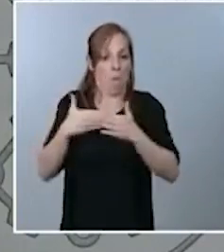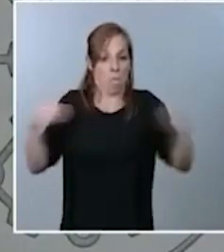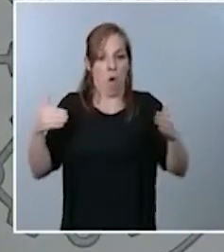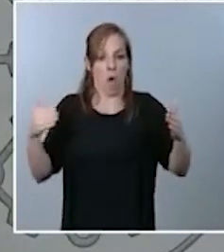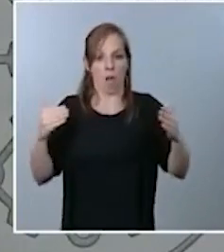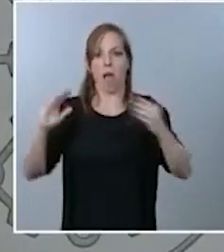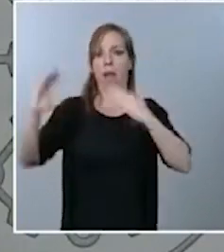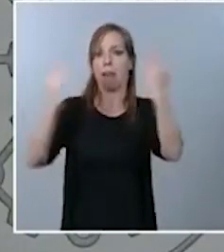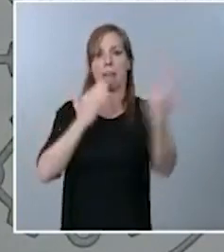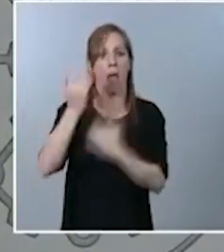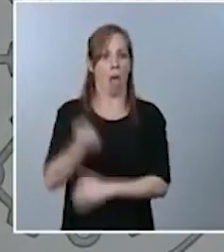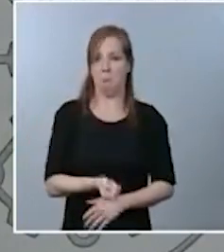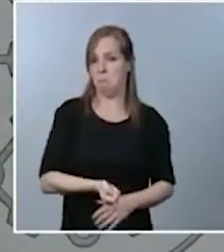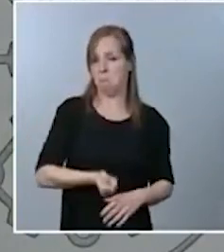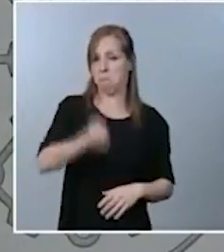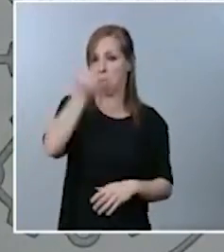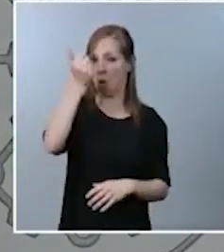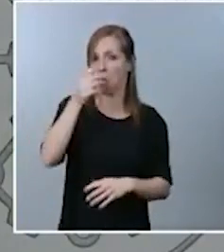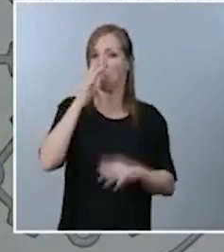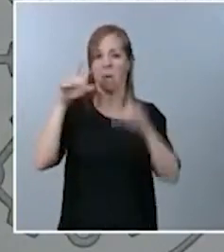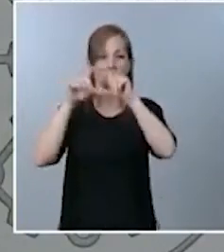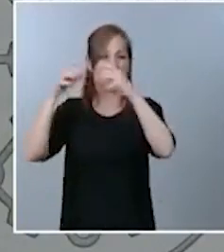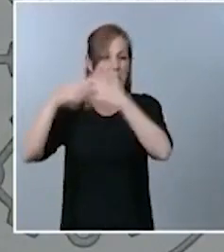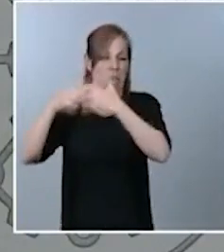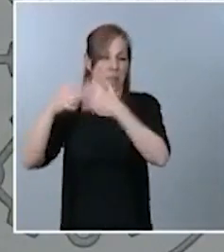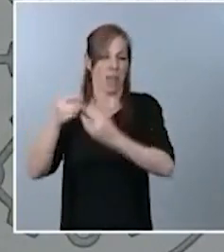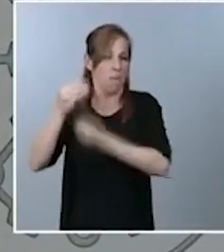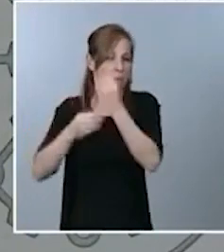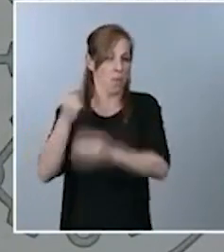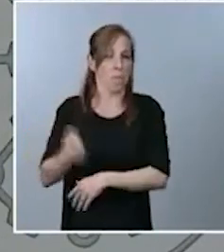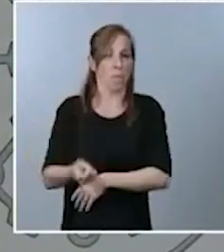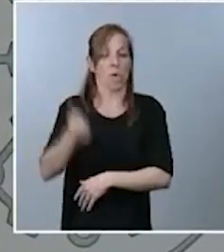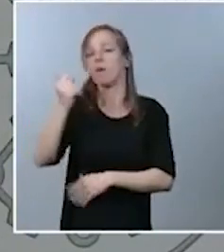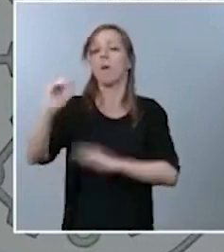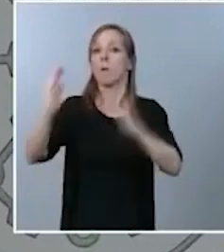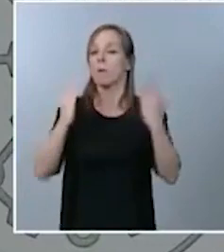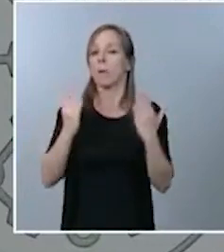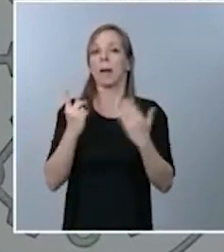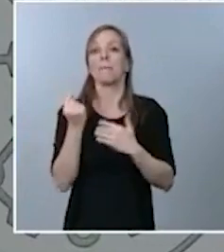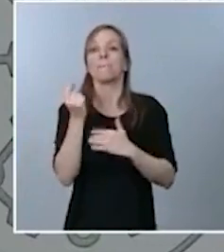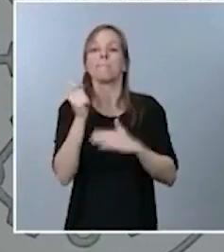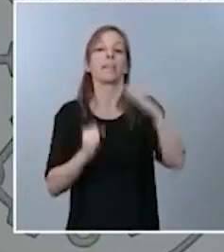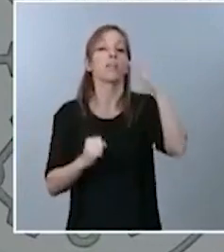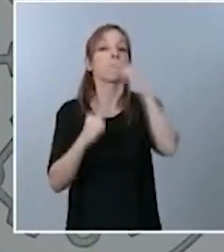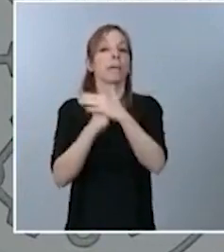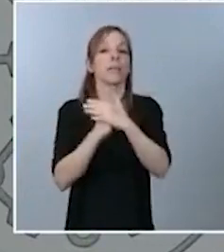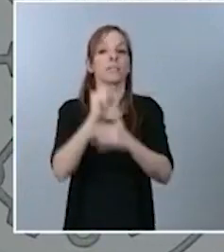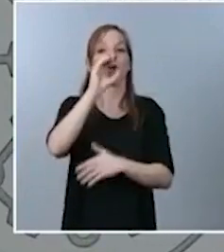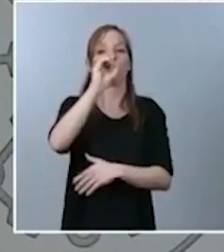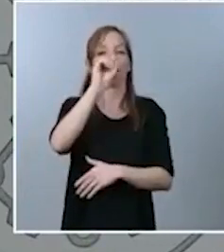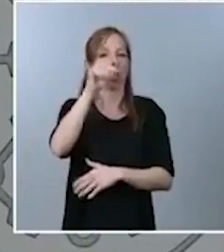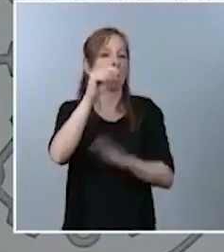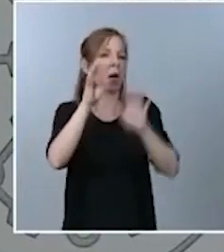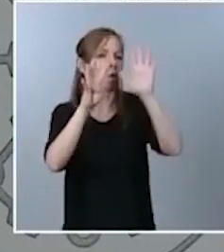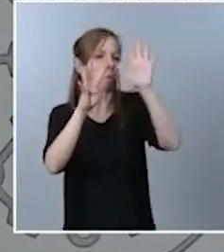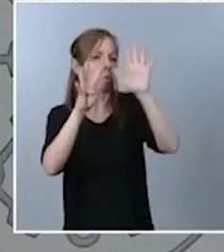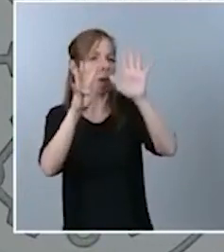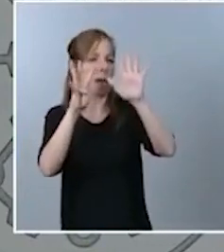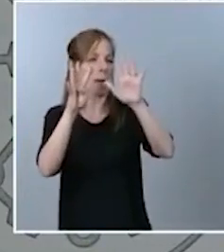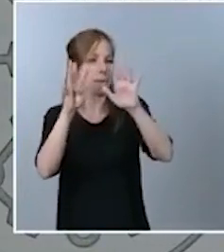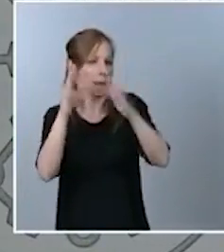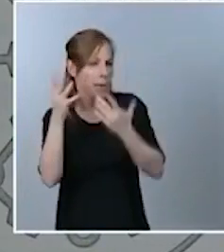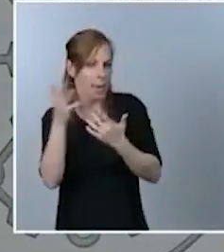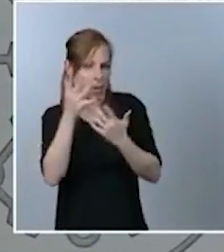que había por algunas industrias, se tuvo que establecer ese precio máximo que estaba en torno a 0,9 céntimos, como ustedes recordarán.